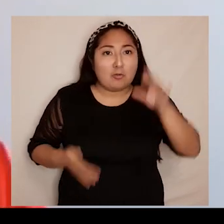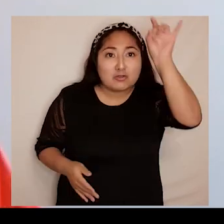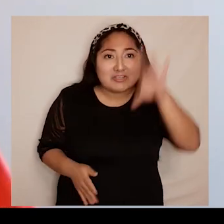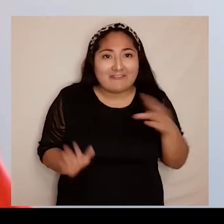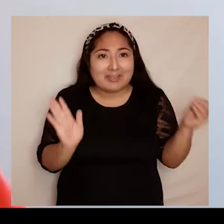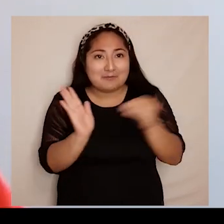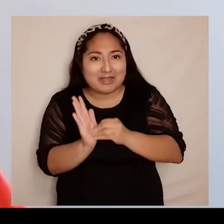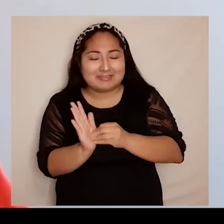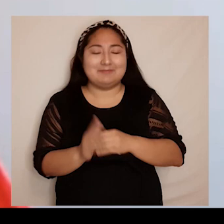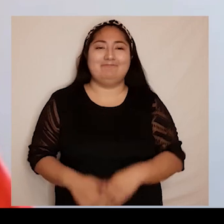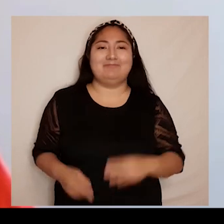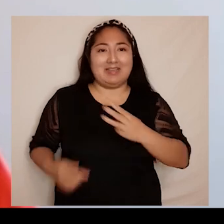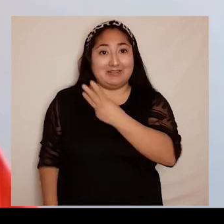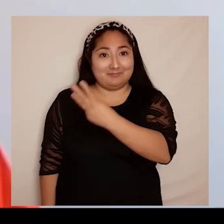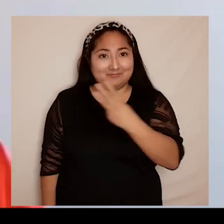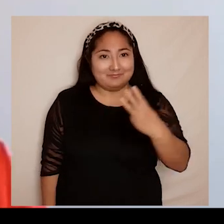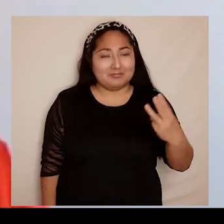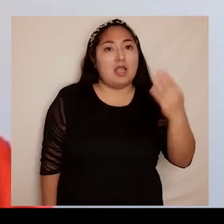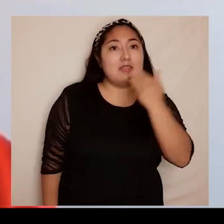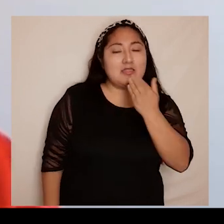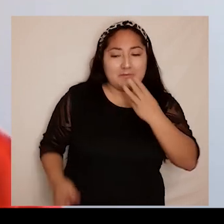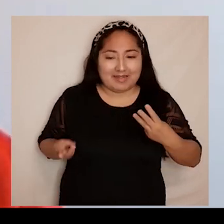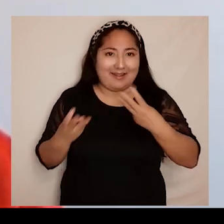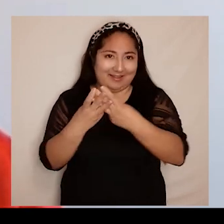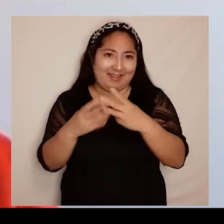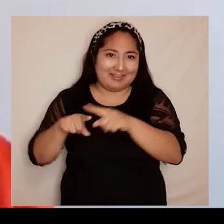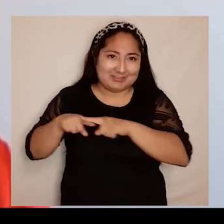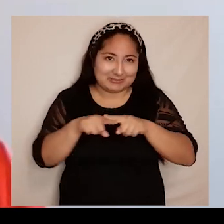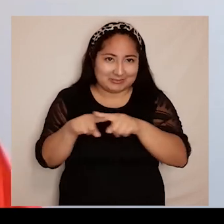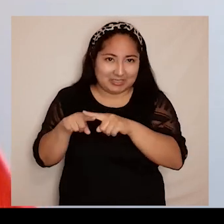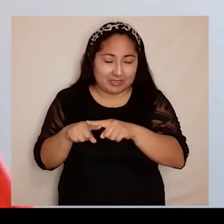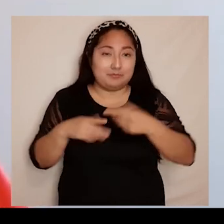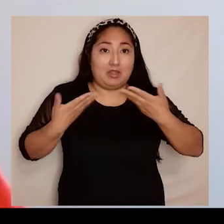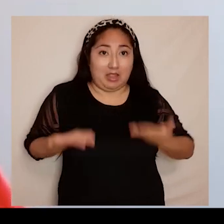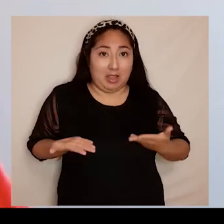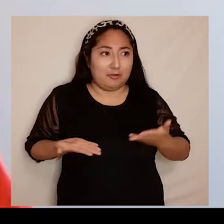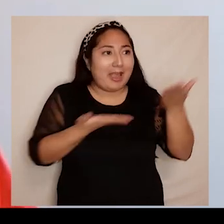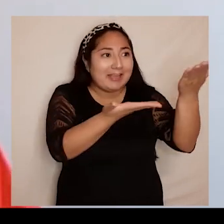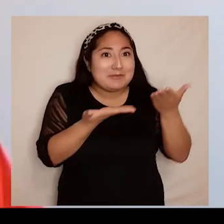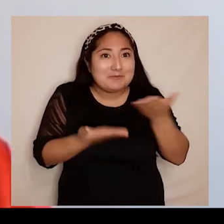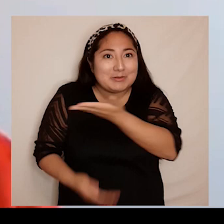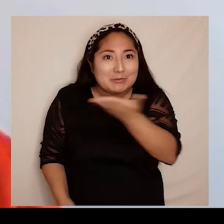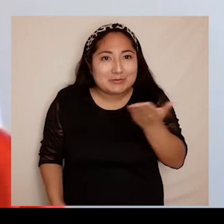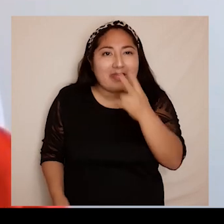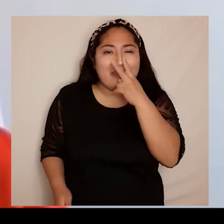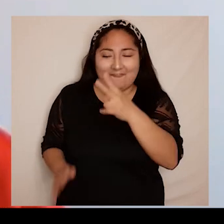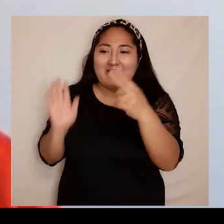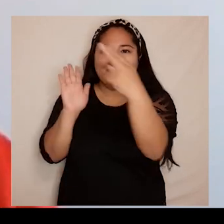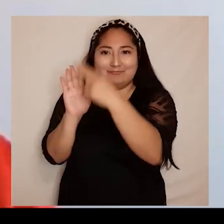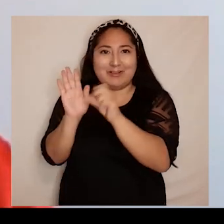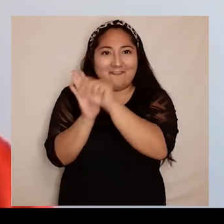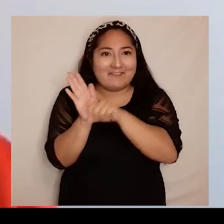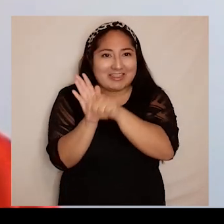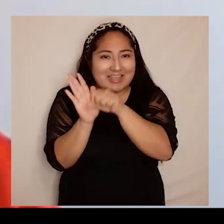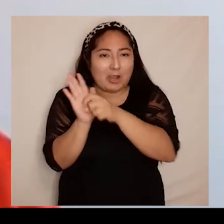a través de nuestro sitio web y también a través de nuestras redes sociales. Ahora los invito a un vídeo de presentación